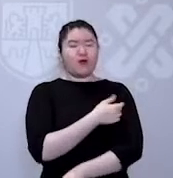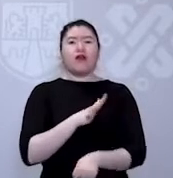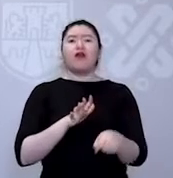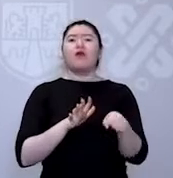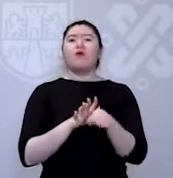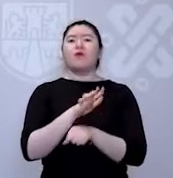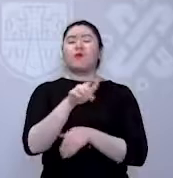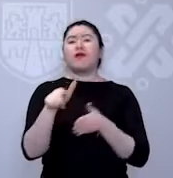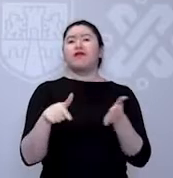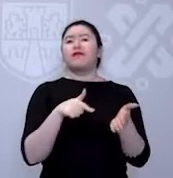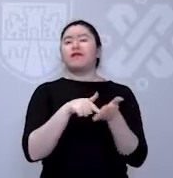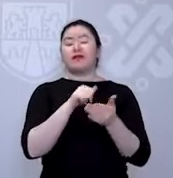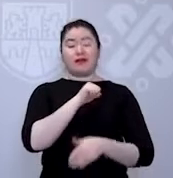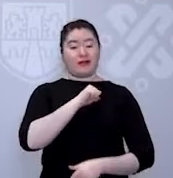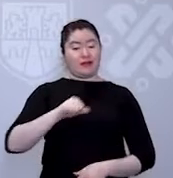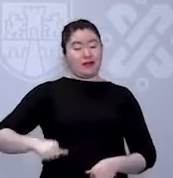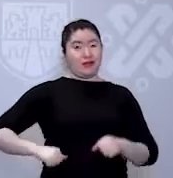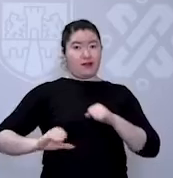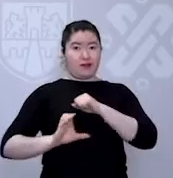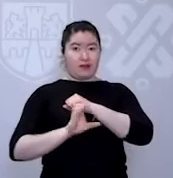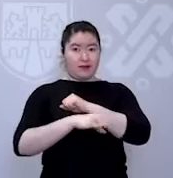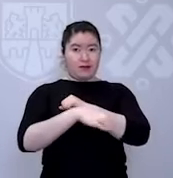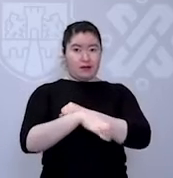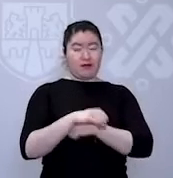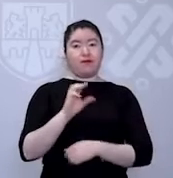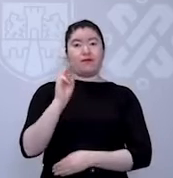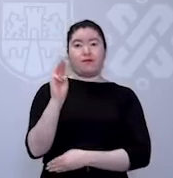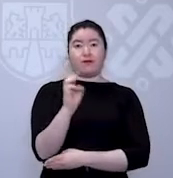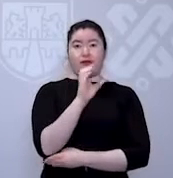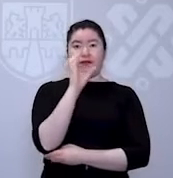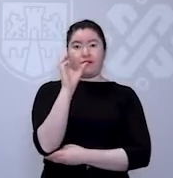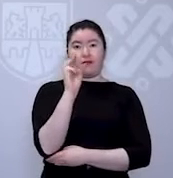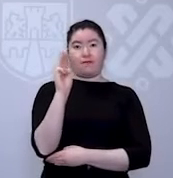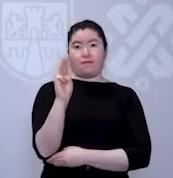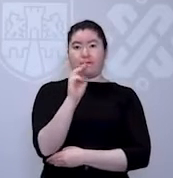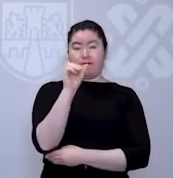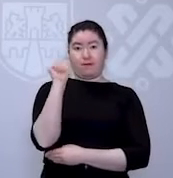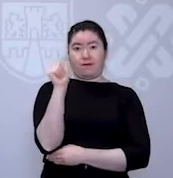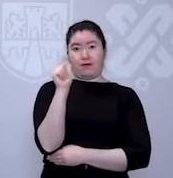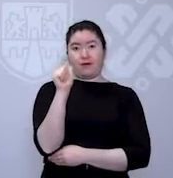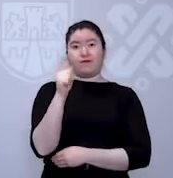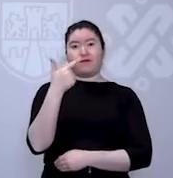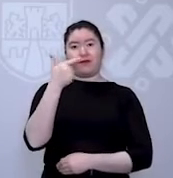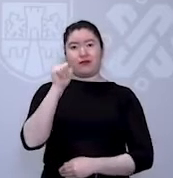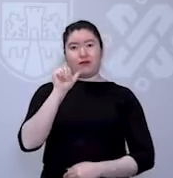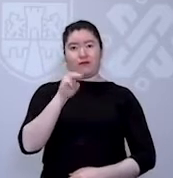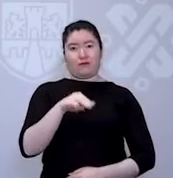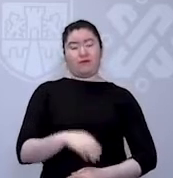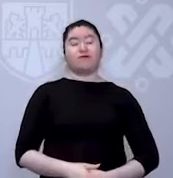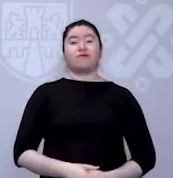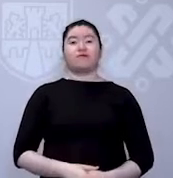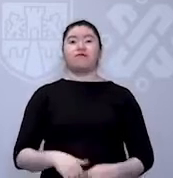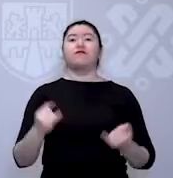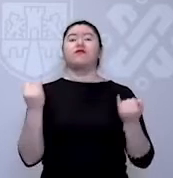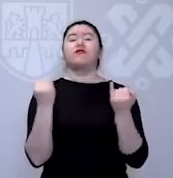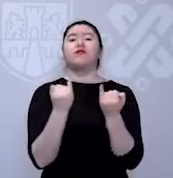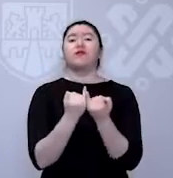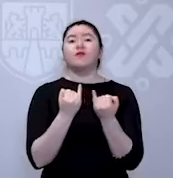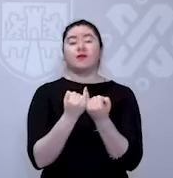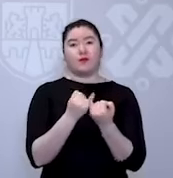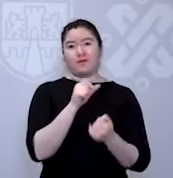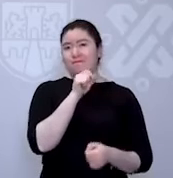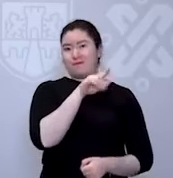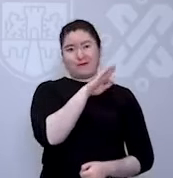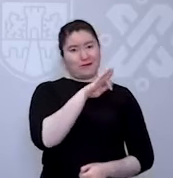alcaldías de Coajimalpa, Magdalena Contreras, Milpalta y Gustavo Madero, también